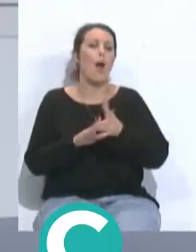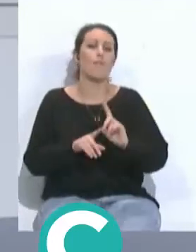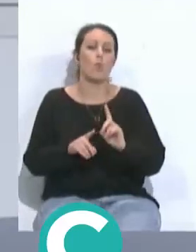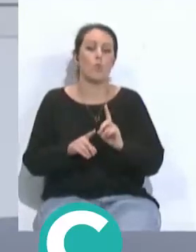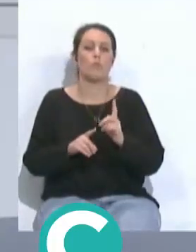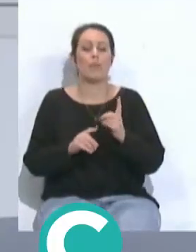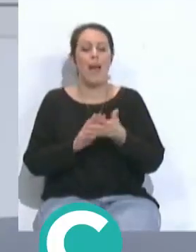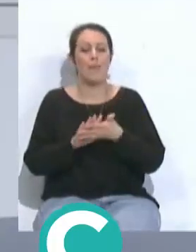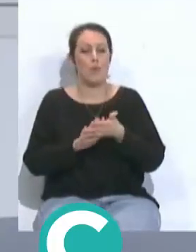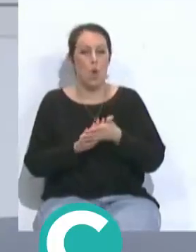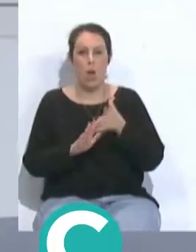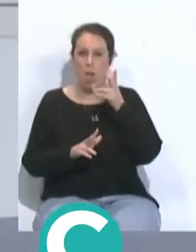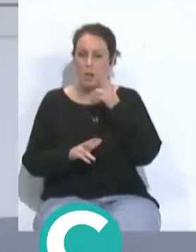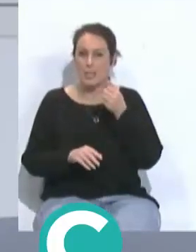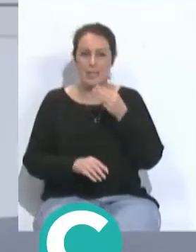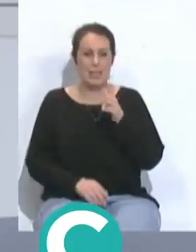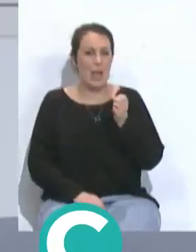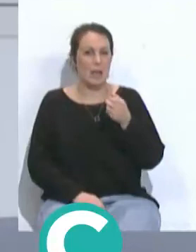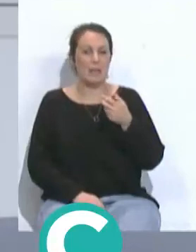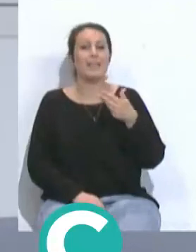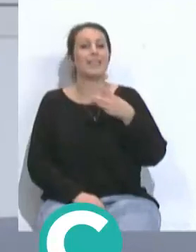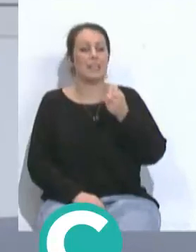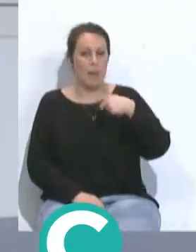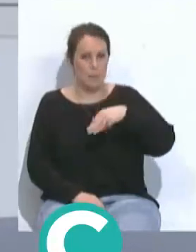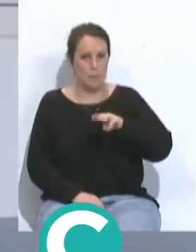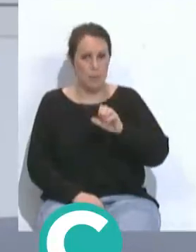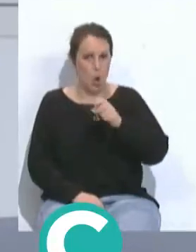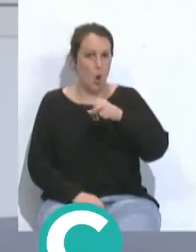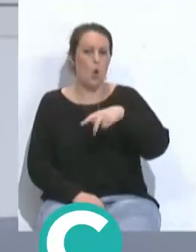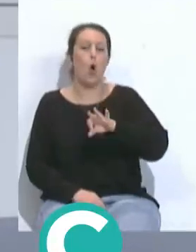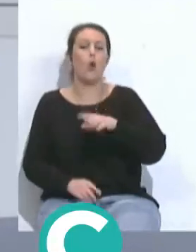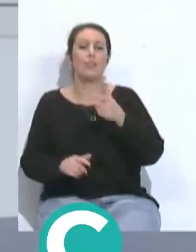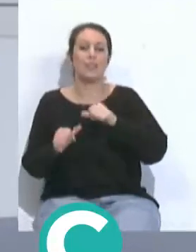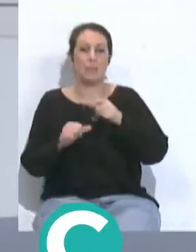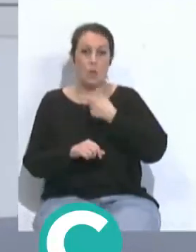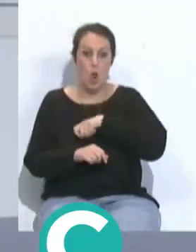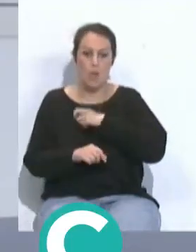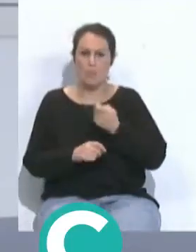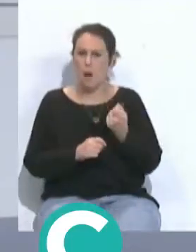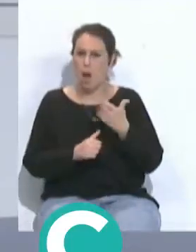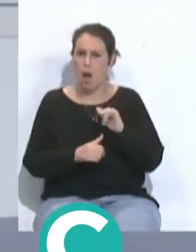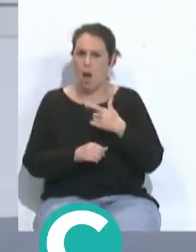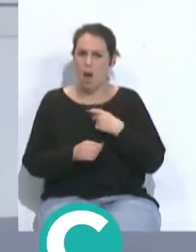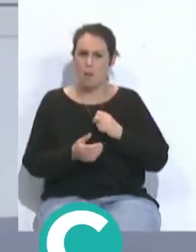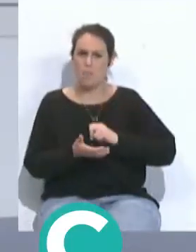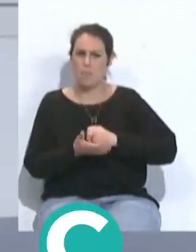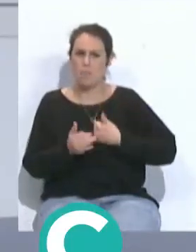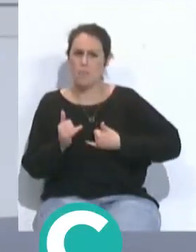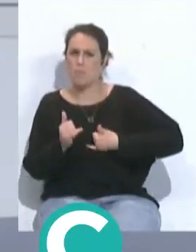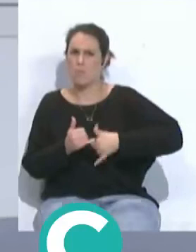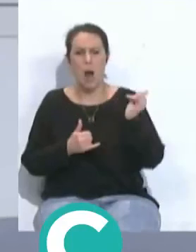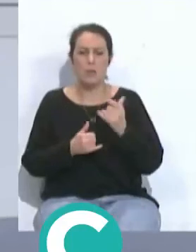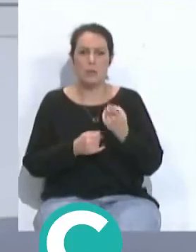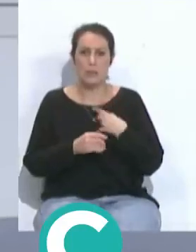hablo de la Premier hablo de la Champions hablo de la de la Liga Española muy pocos tienen ese desplazamiento de balón que